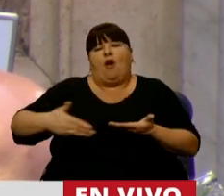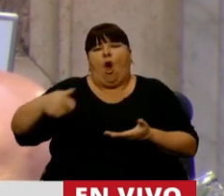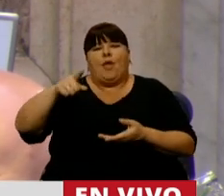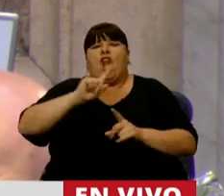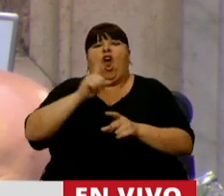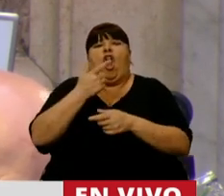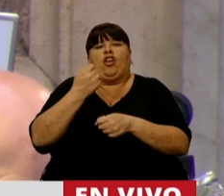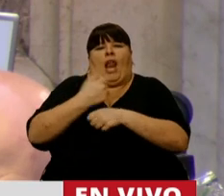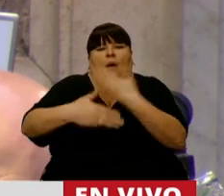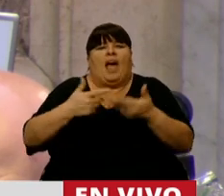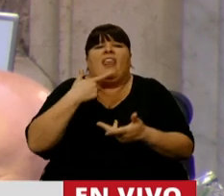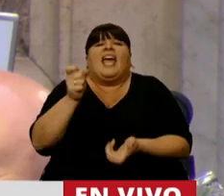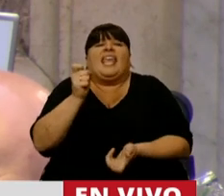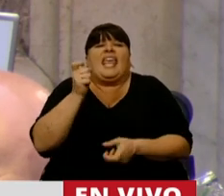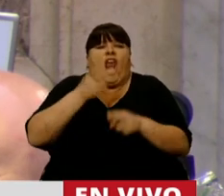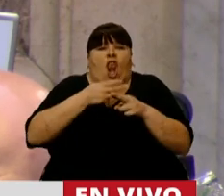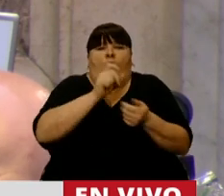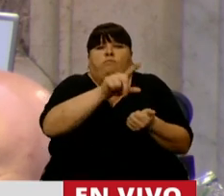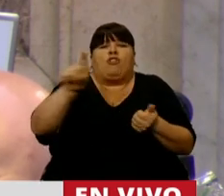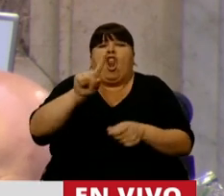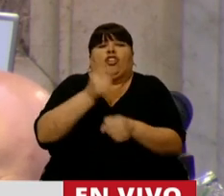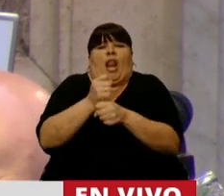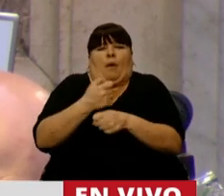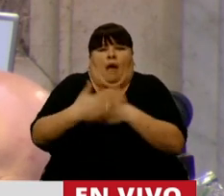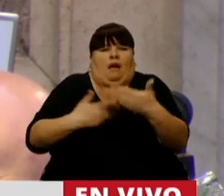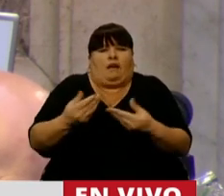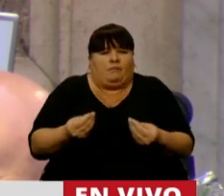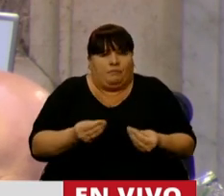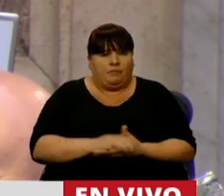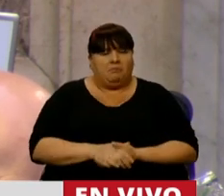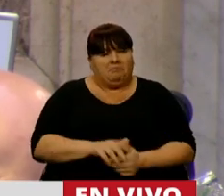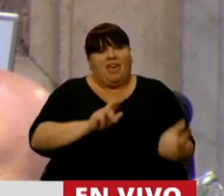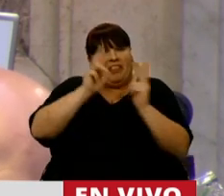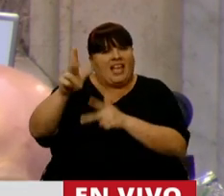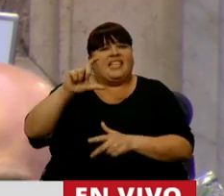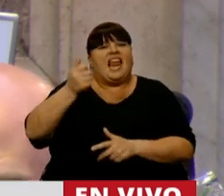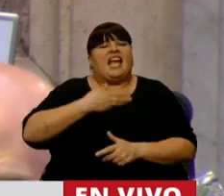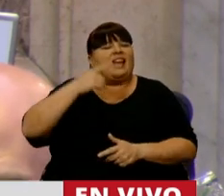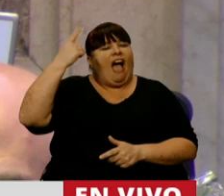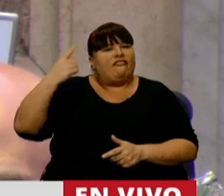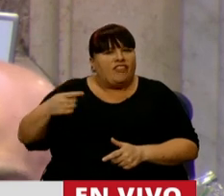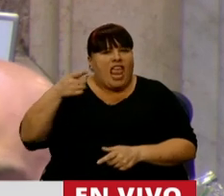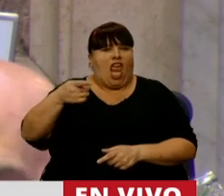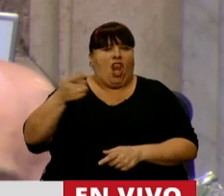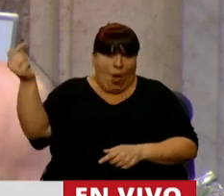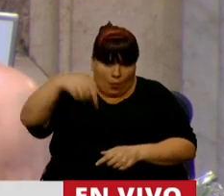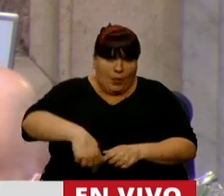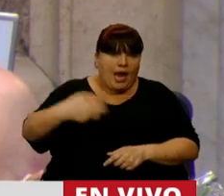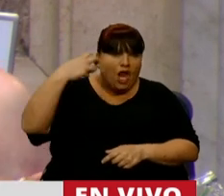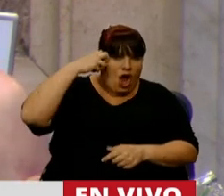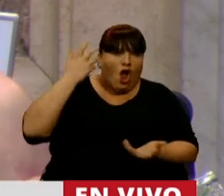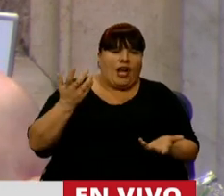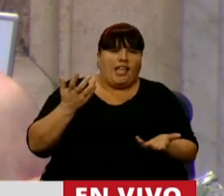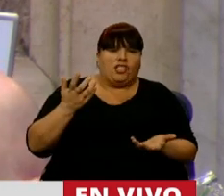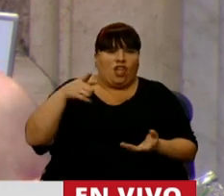y si no, que diga cuáles son los funcionarios que no funcionan. Podrían decirle a Cafiero que venga al Congreso de la Nación,